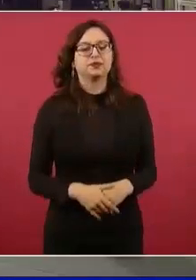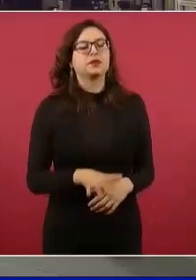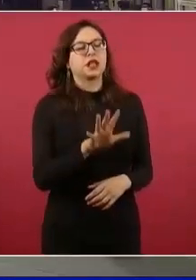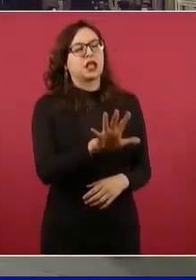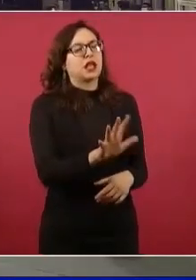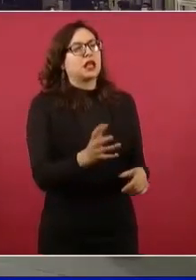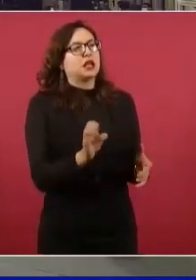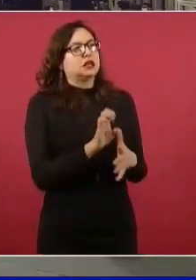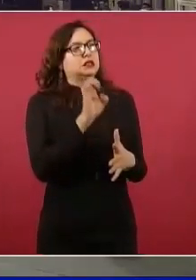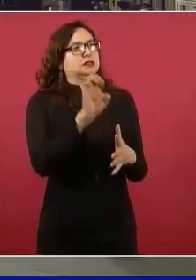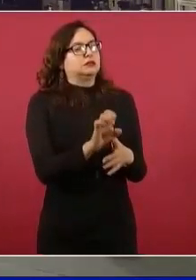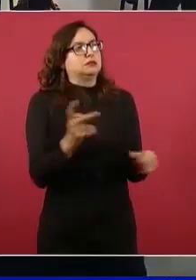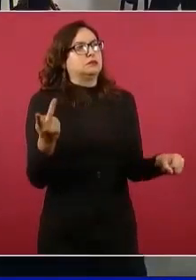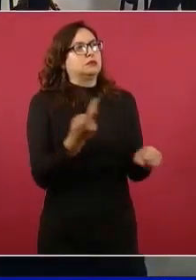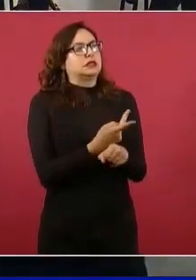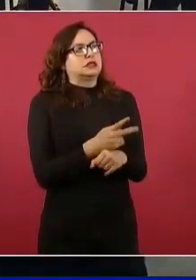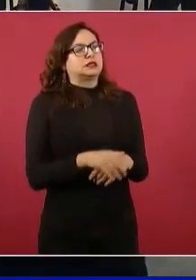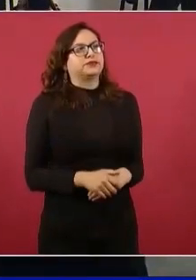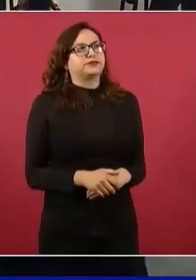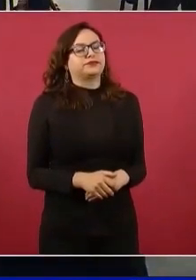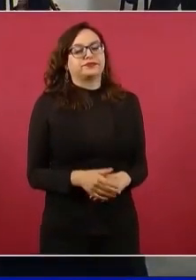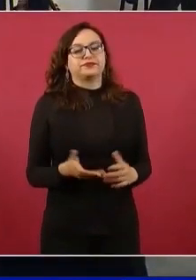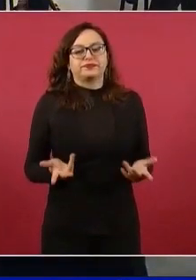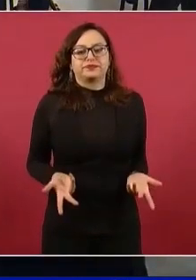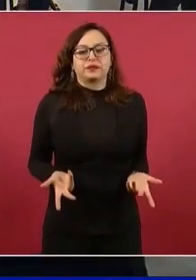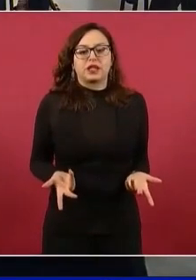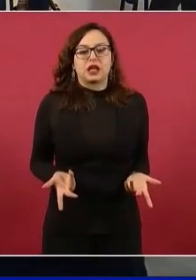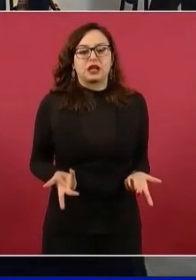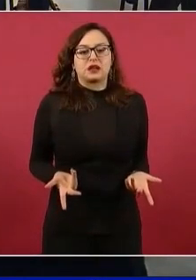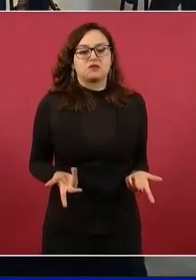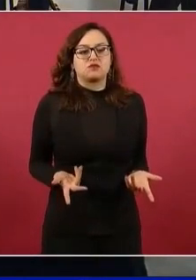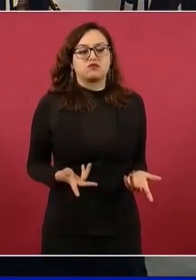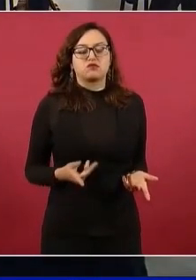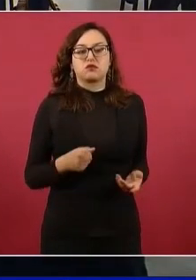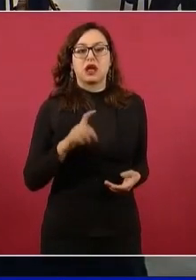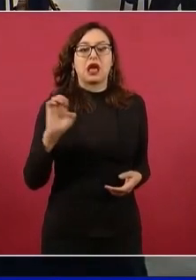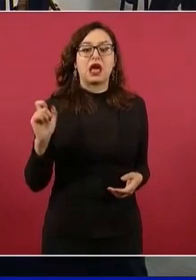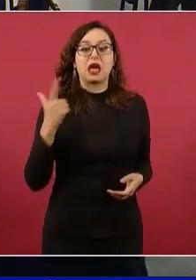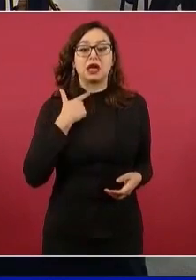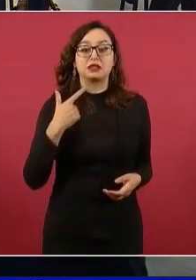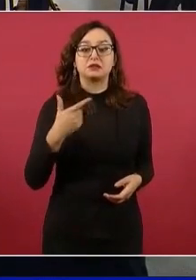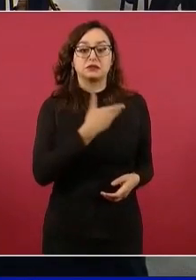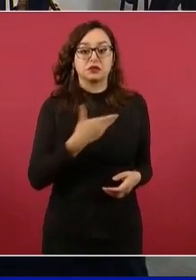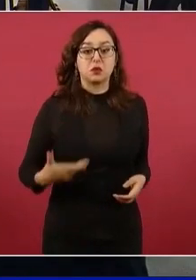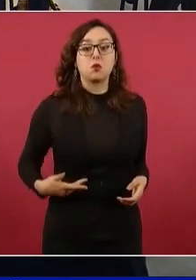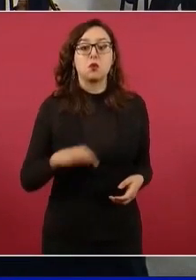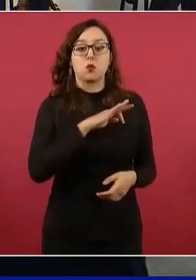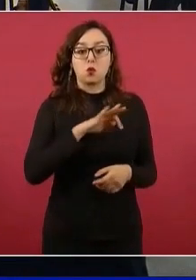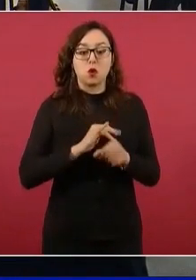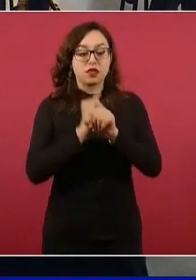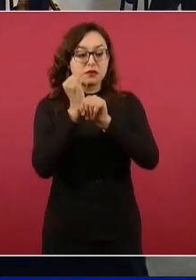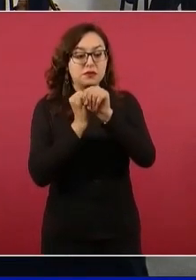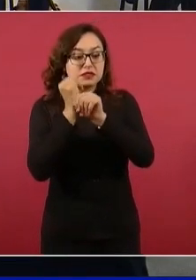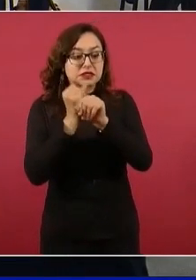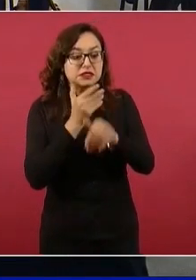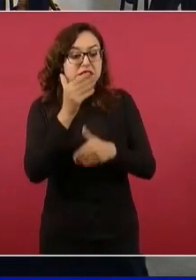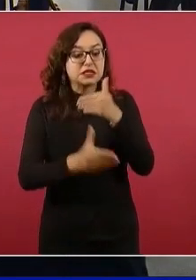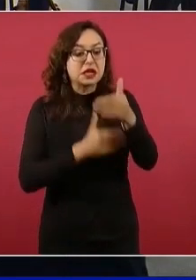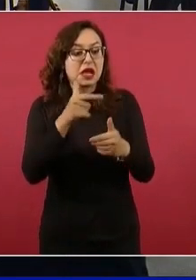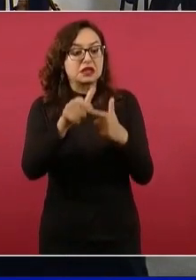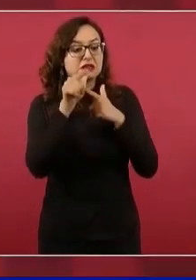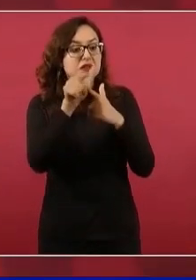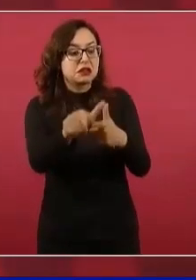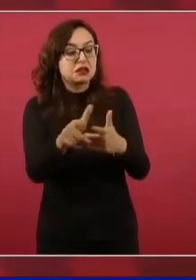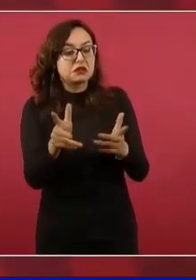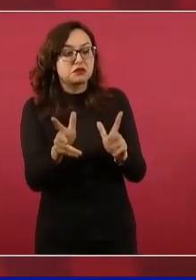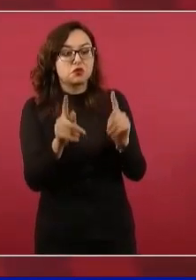Usted menciona, ¿no se mantiene el compromiso de que se investigue incluso a expresidentes a pesar de que caiga quien caiga? No podemos ser